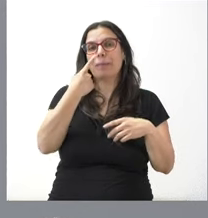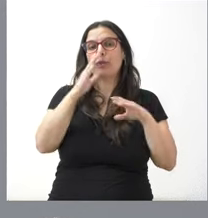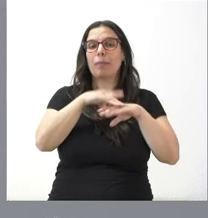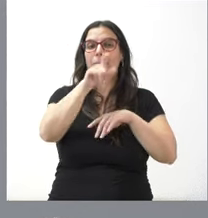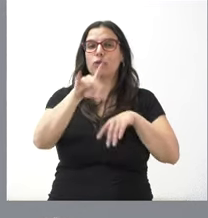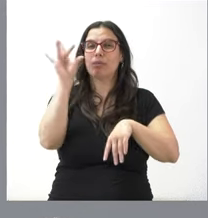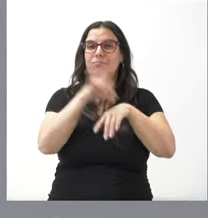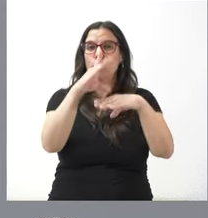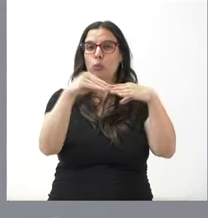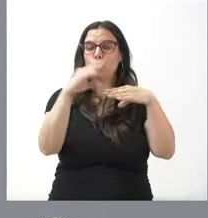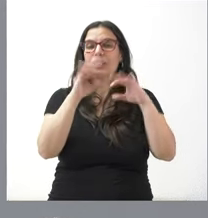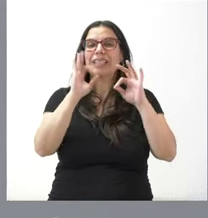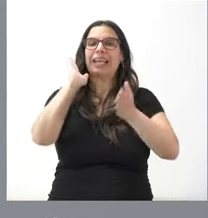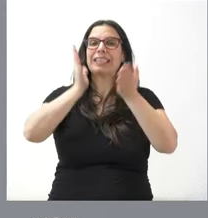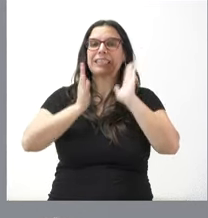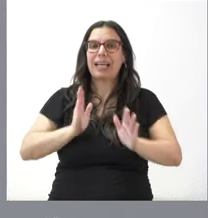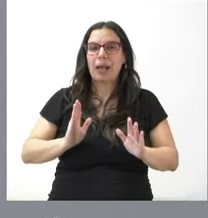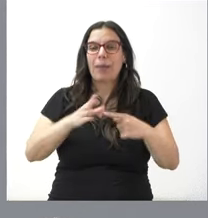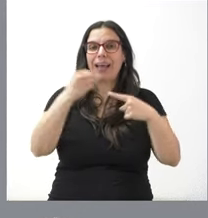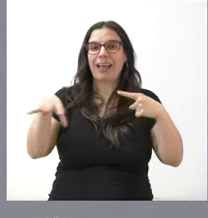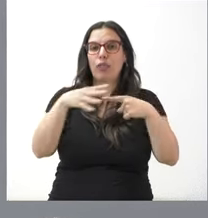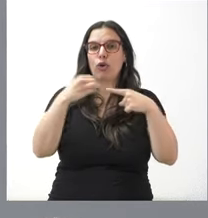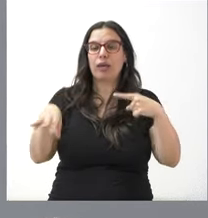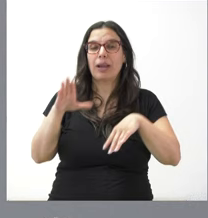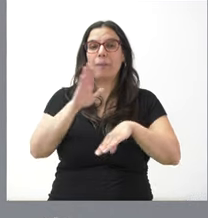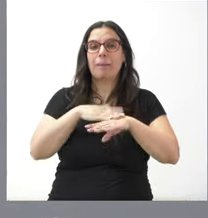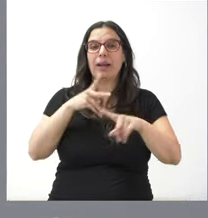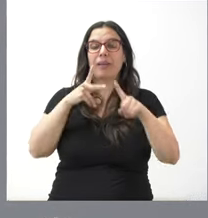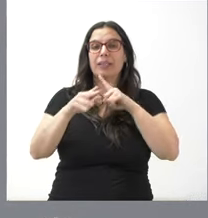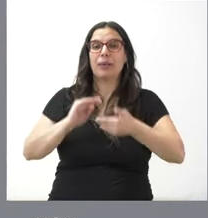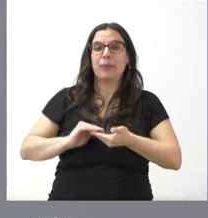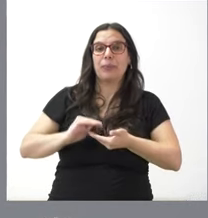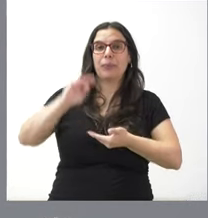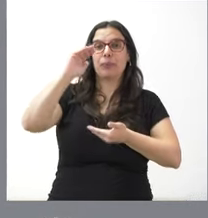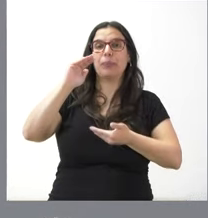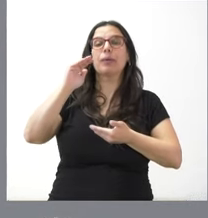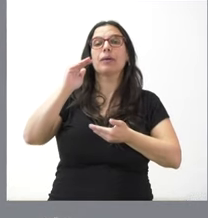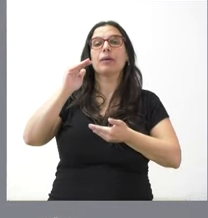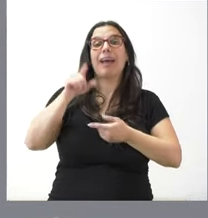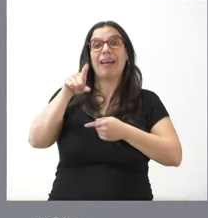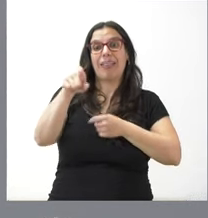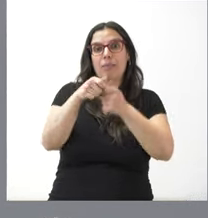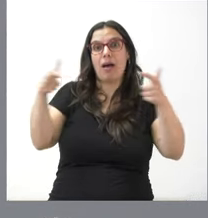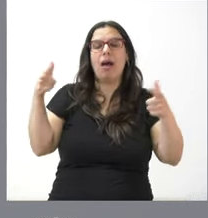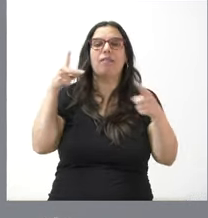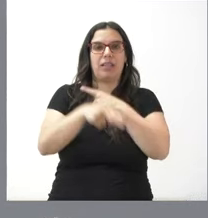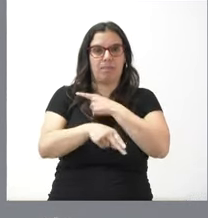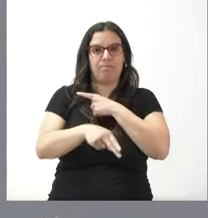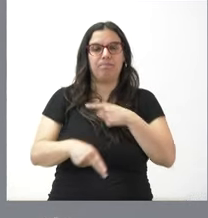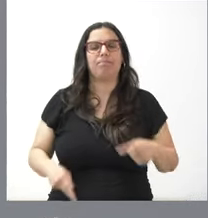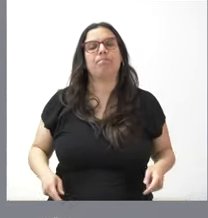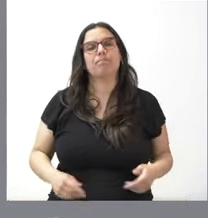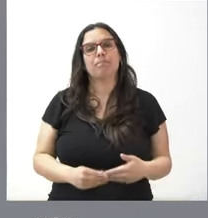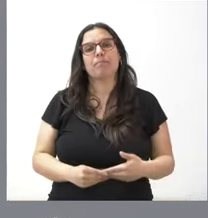en la terapia endocrina para detener el crecimiento y la programación de las células del cáncer. Para